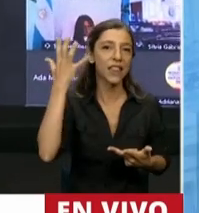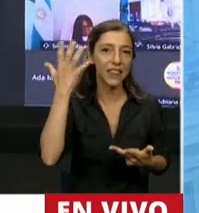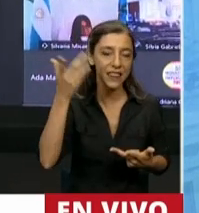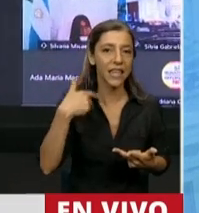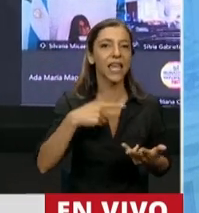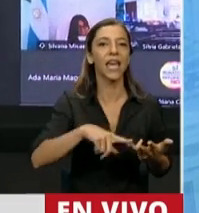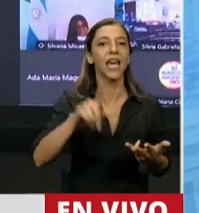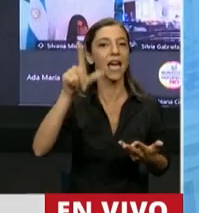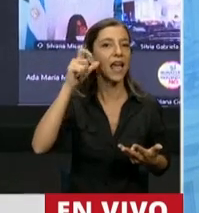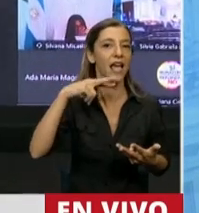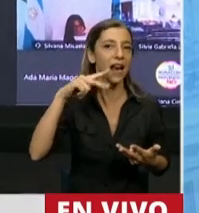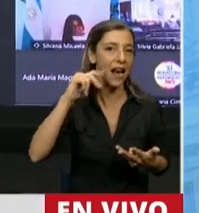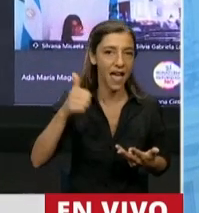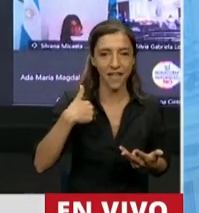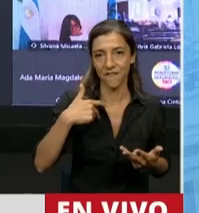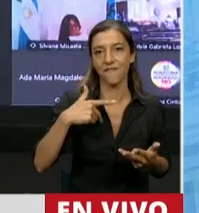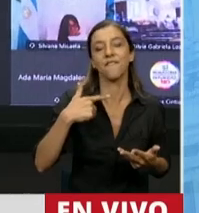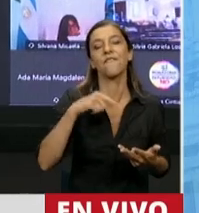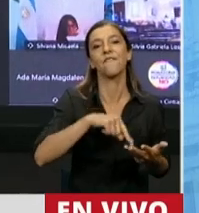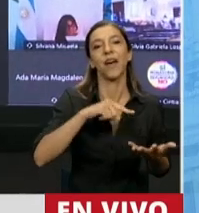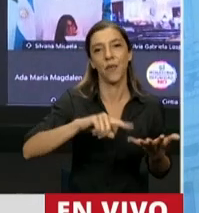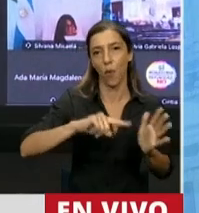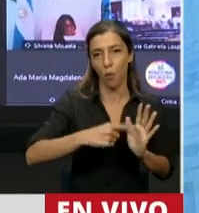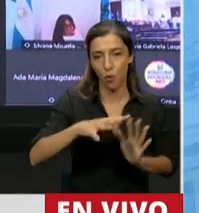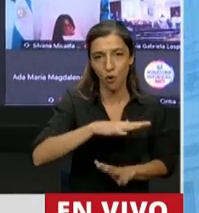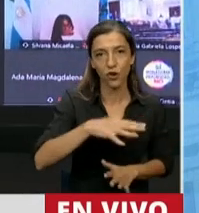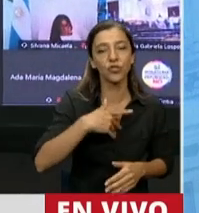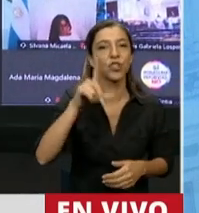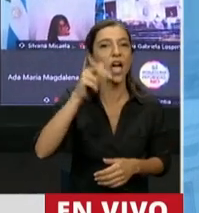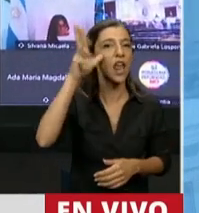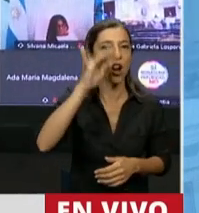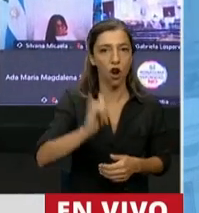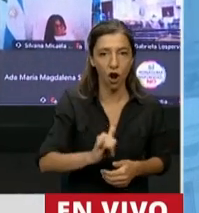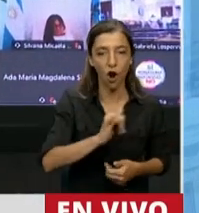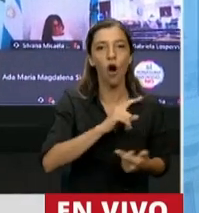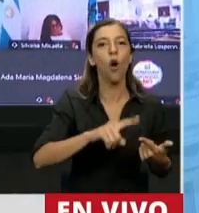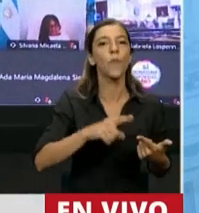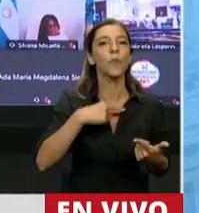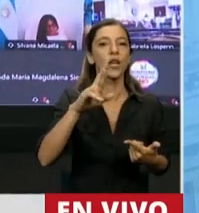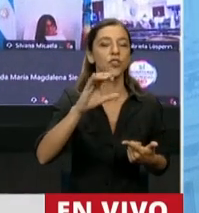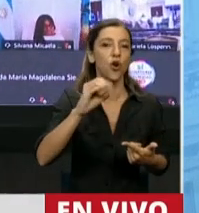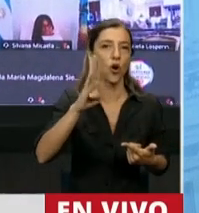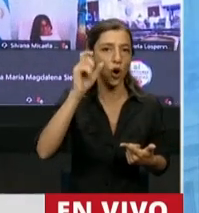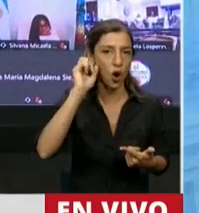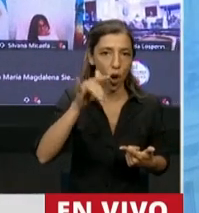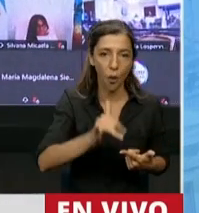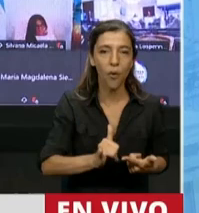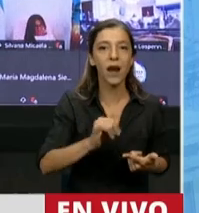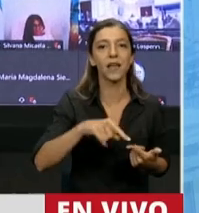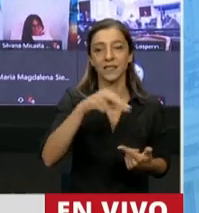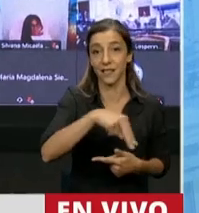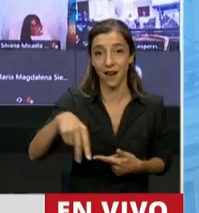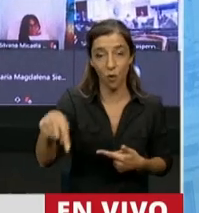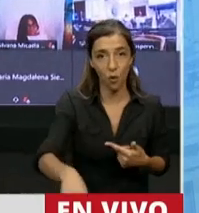Luisa Cubas de Leiva de San Miguel, Buenos Aires, Leóncio López de González Catán, Julio Robles de Neuquén, Graciela de